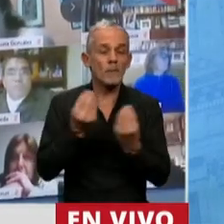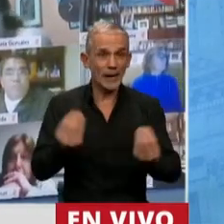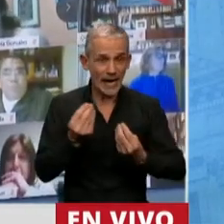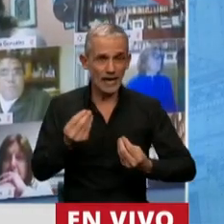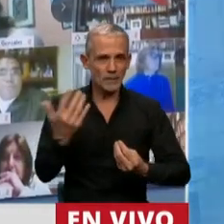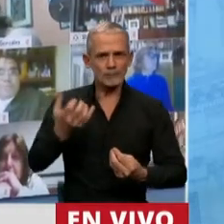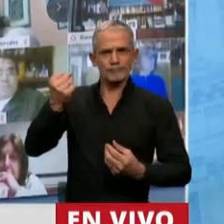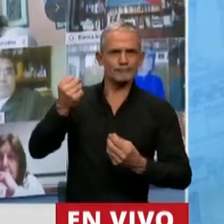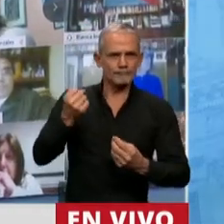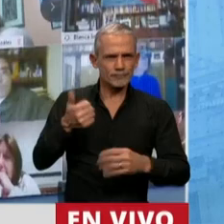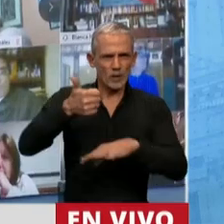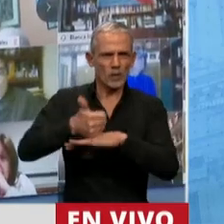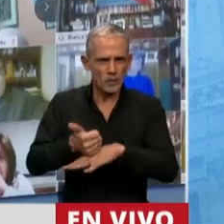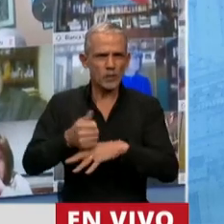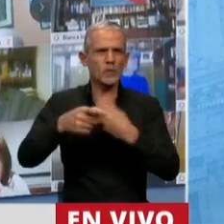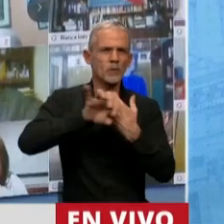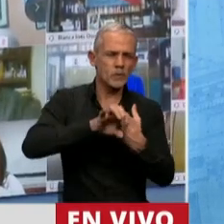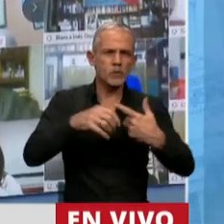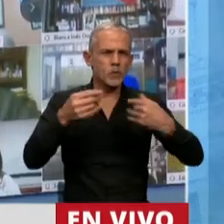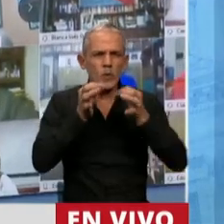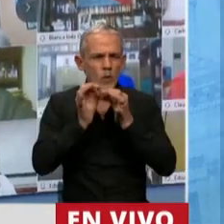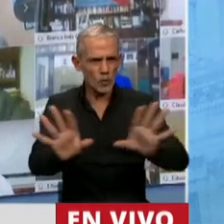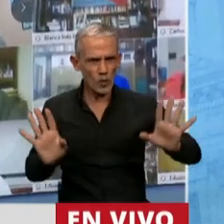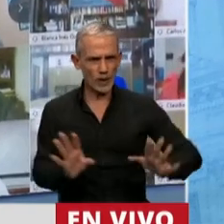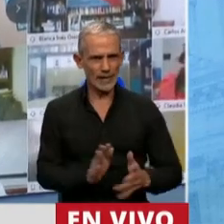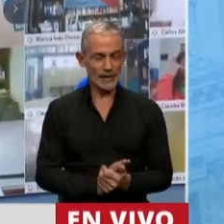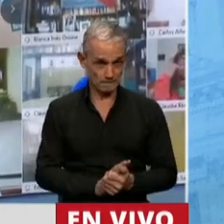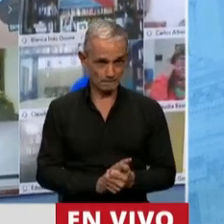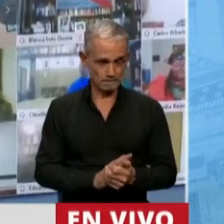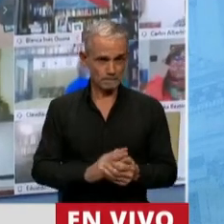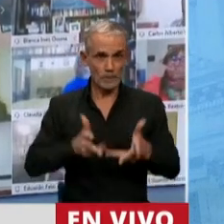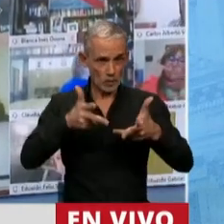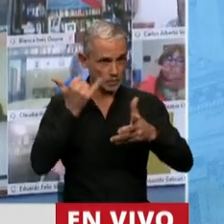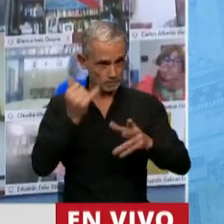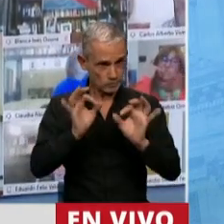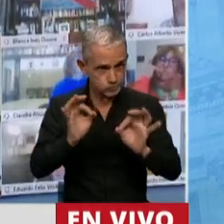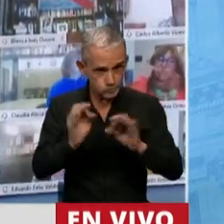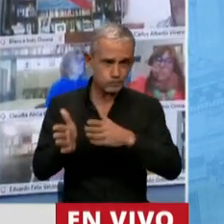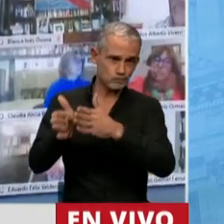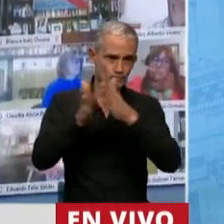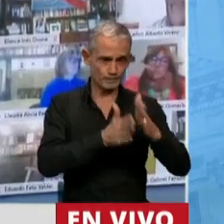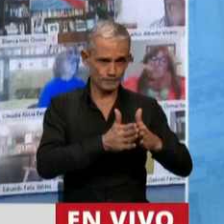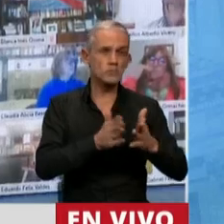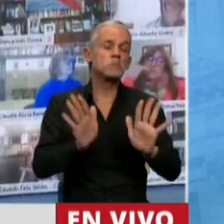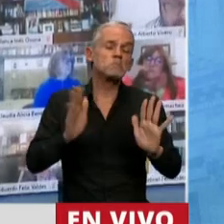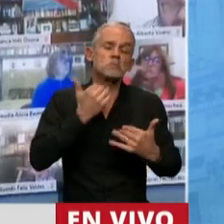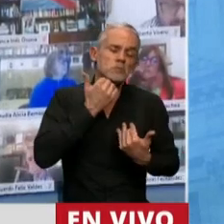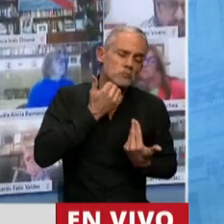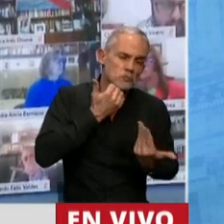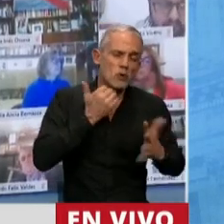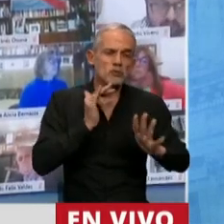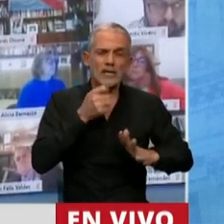podamos participar de las próximas sesiones. Dicho esto, y si sirve, no sé,